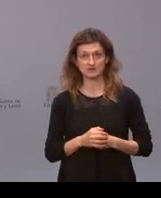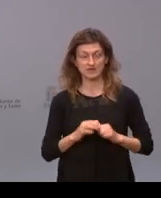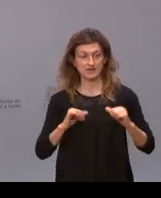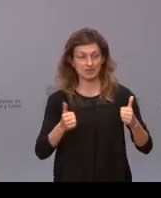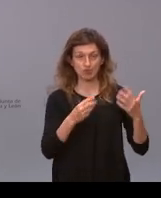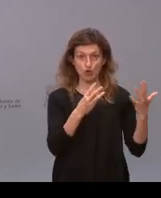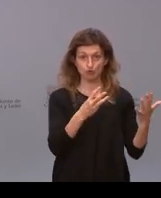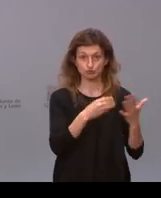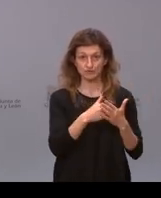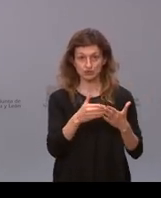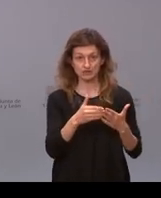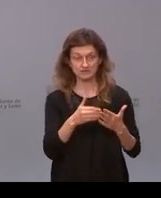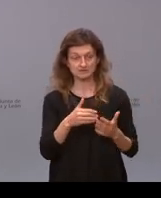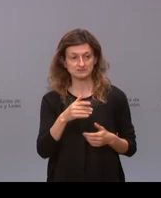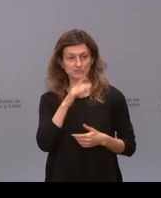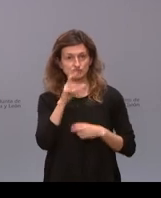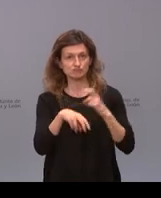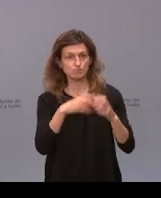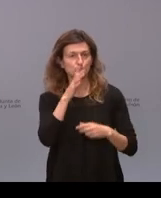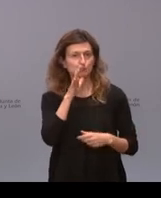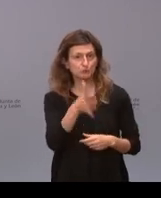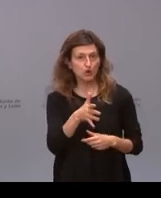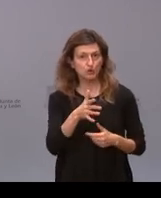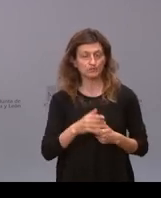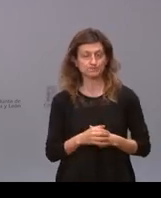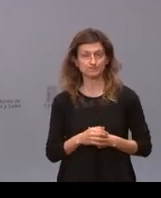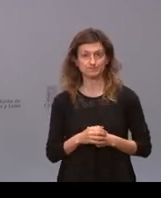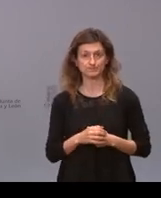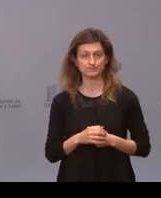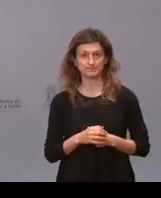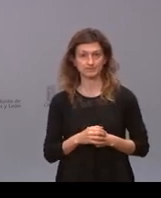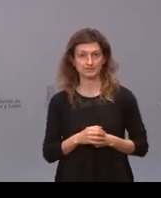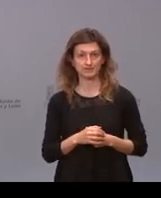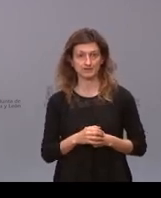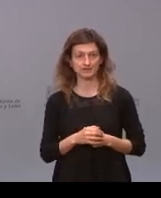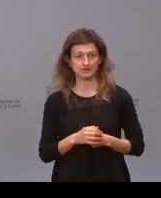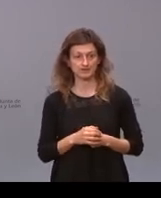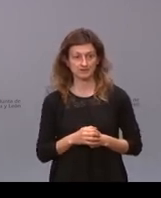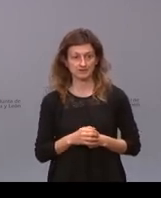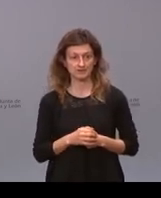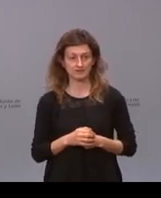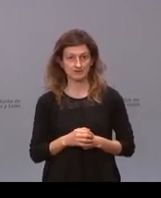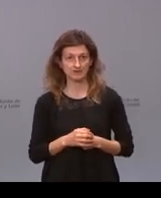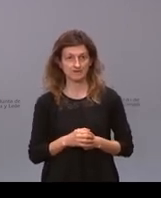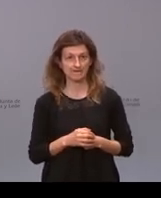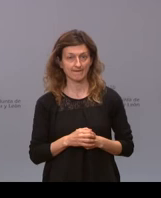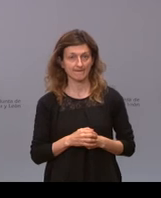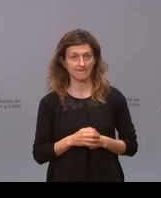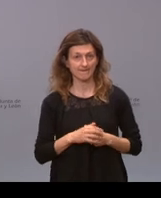8 cuáles son las modificaciones que han podido encarecer ese proyecto y una valoración de los macro proyectos